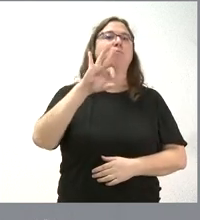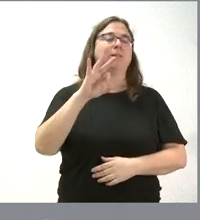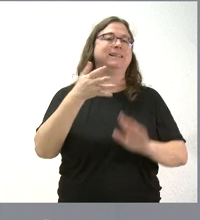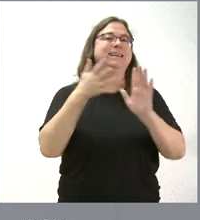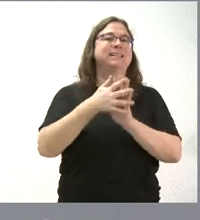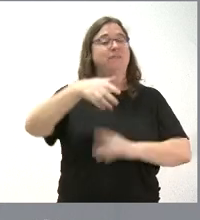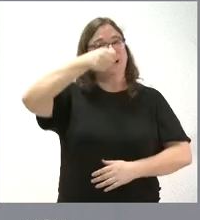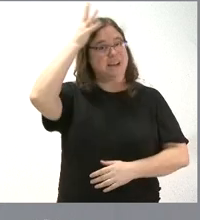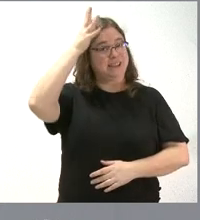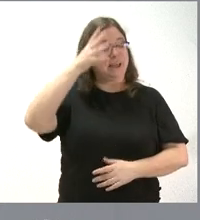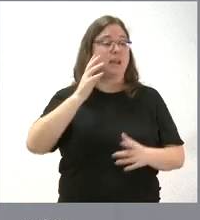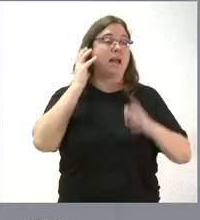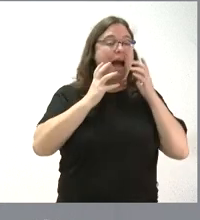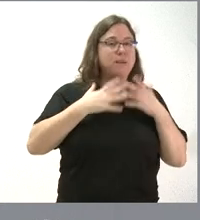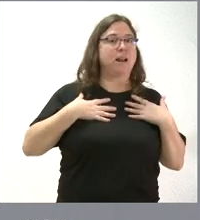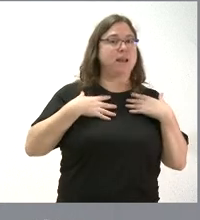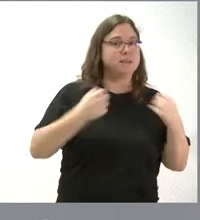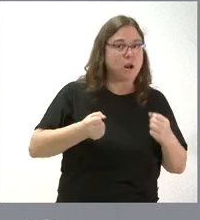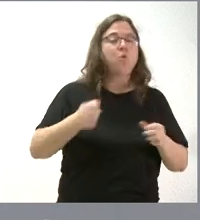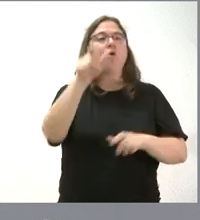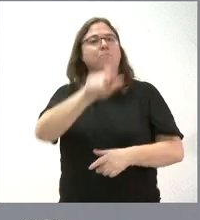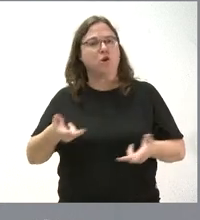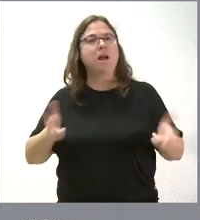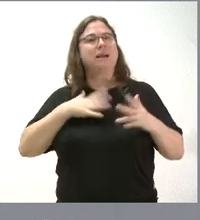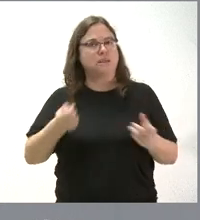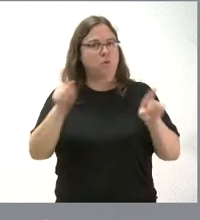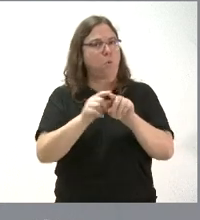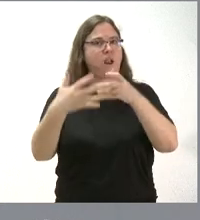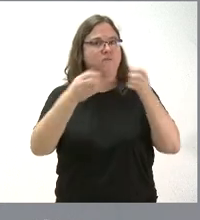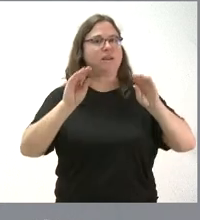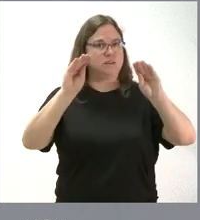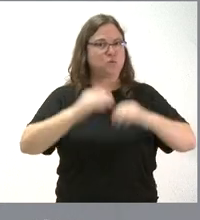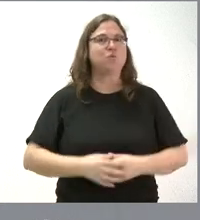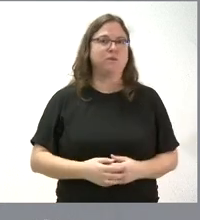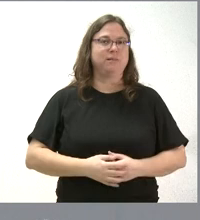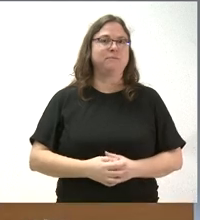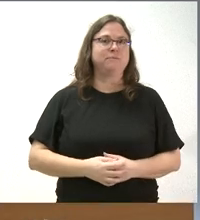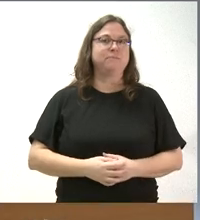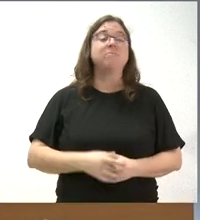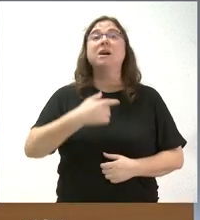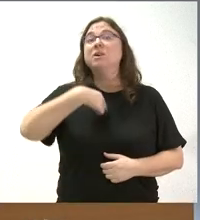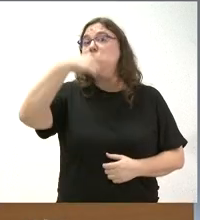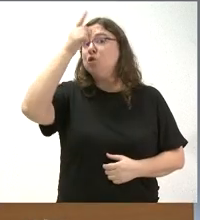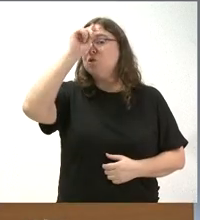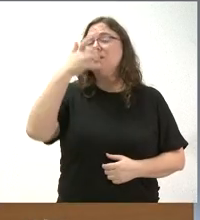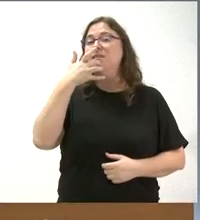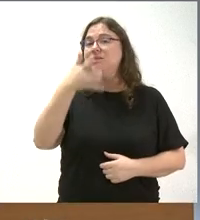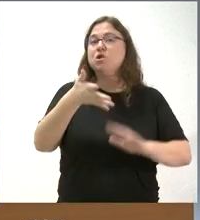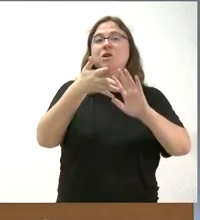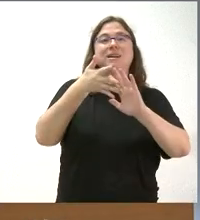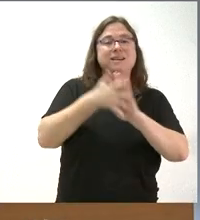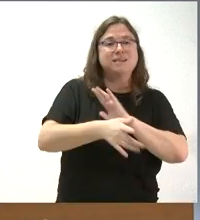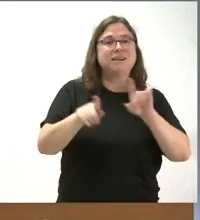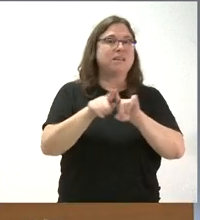y la salud del pueblo. Y, por tanto, esto inspira a todos los veterinarios, sea cual sea quien les contrate. Sí, yo no sé si eso nos supone socavar un